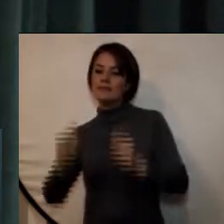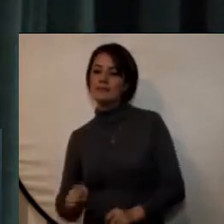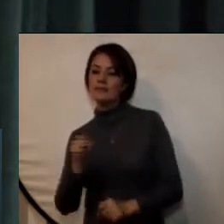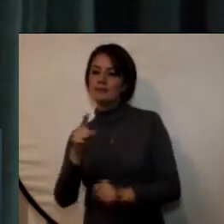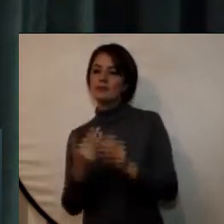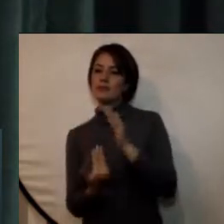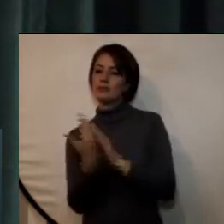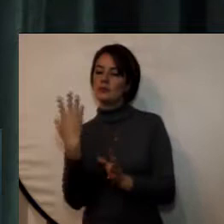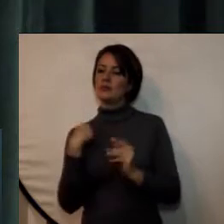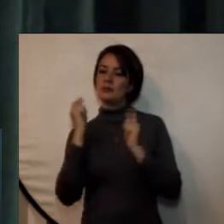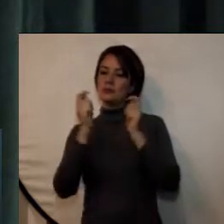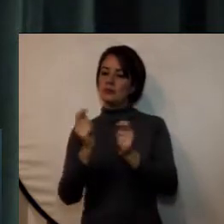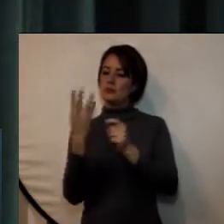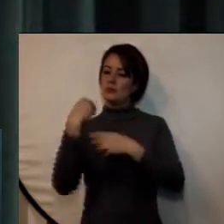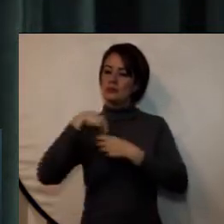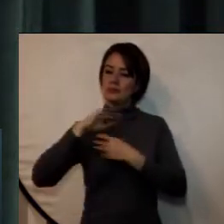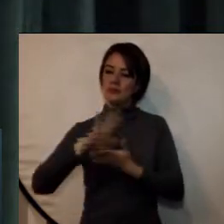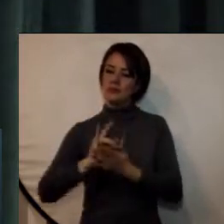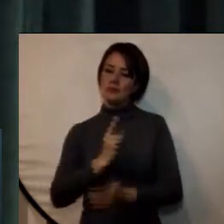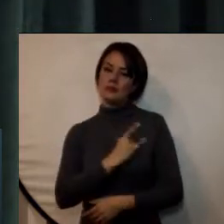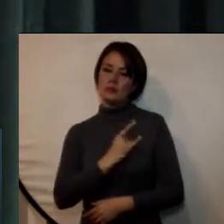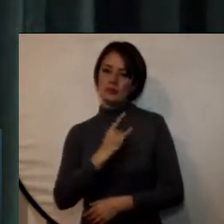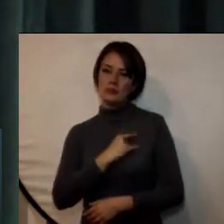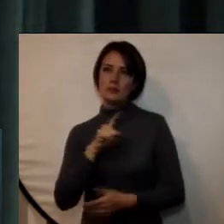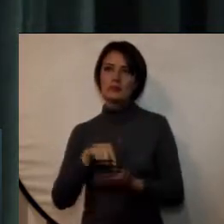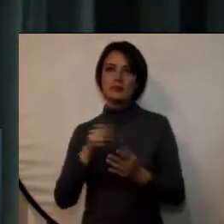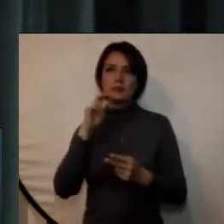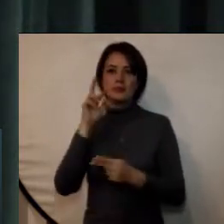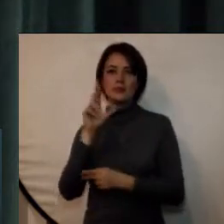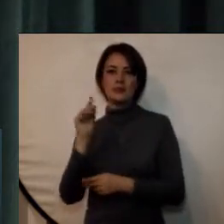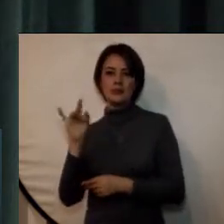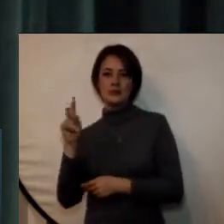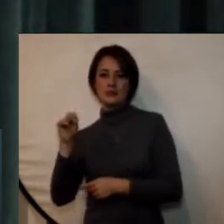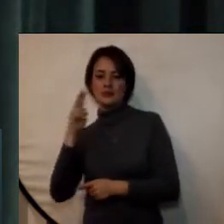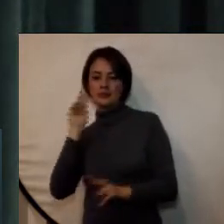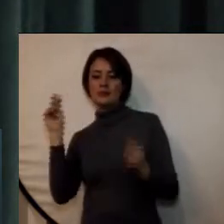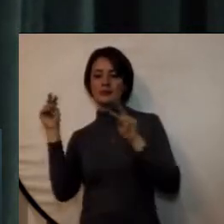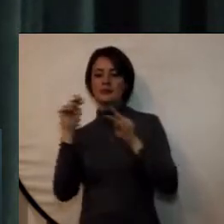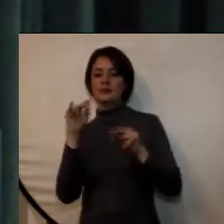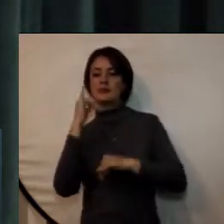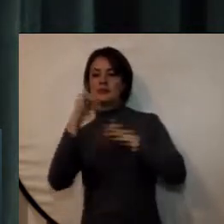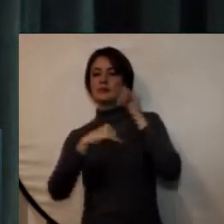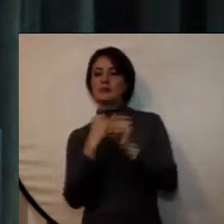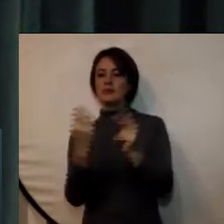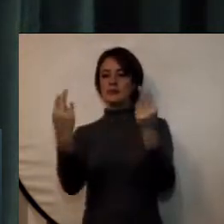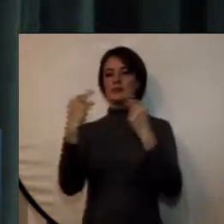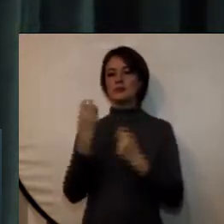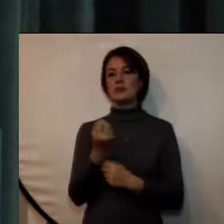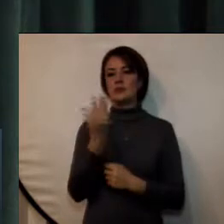el creciente posicionamiento de la universidad en los rankings en visibilidad internacional